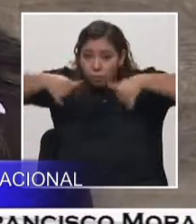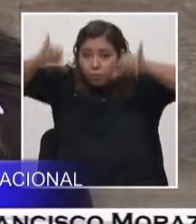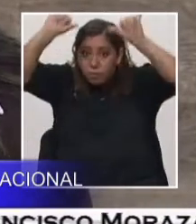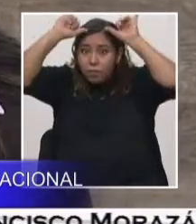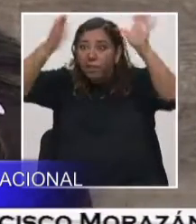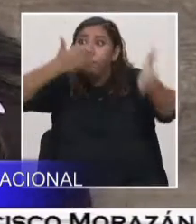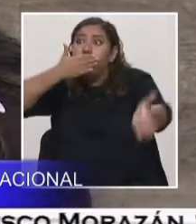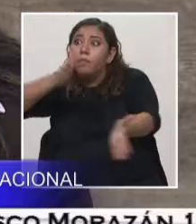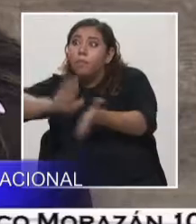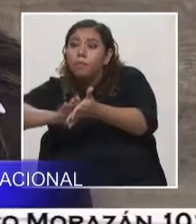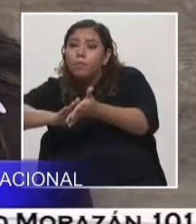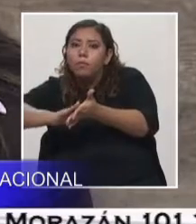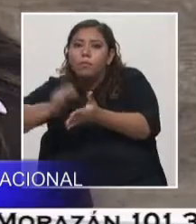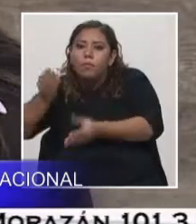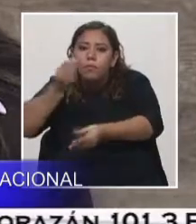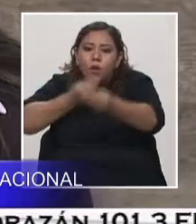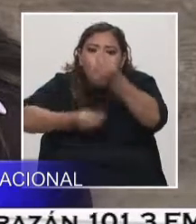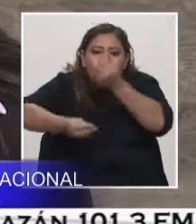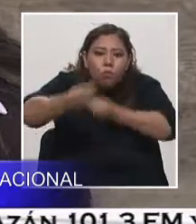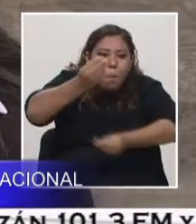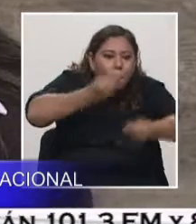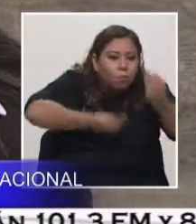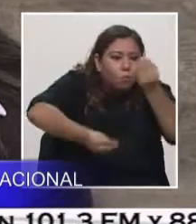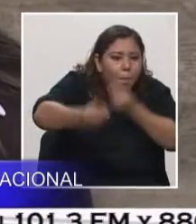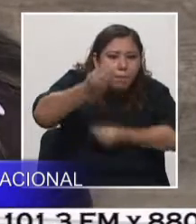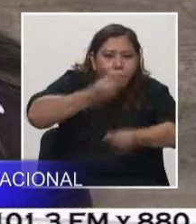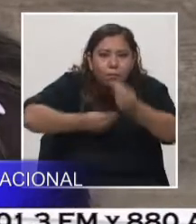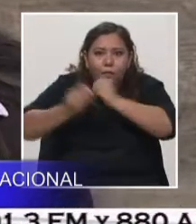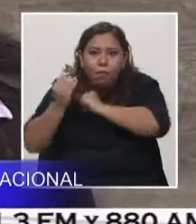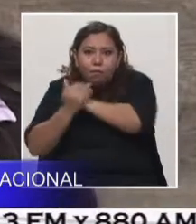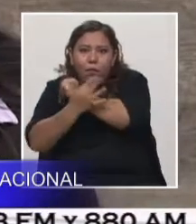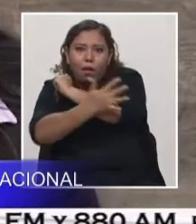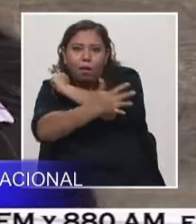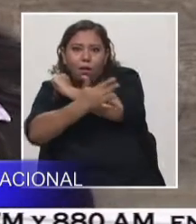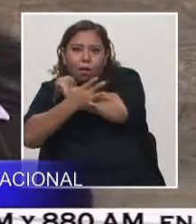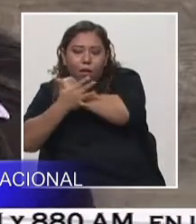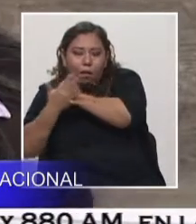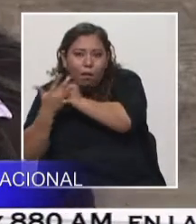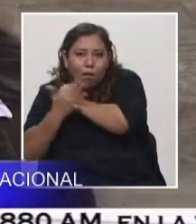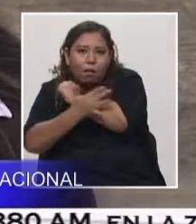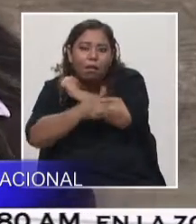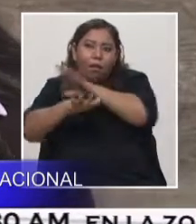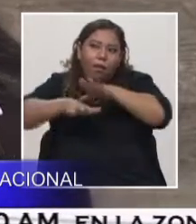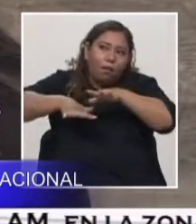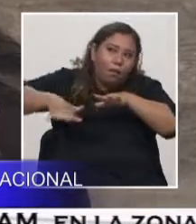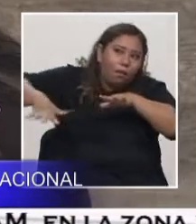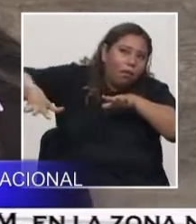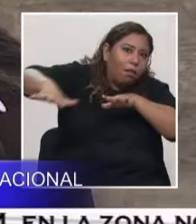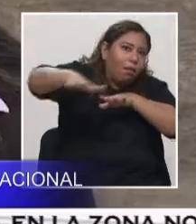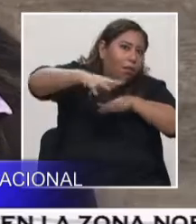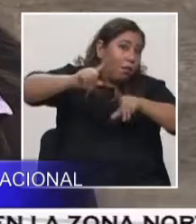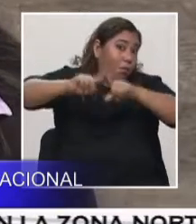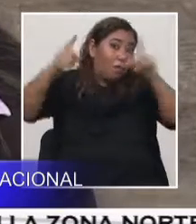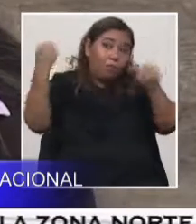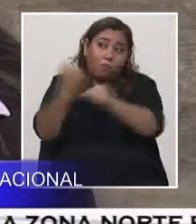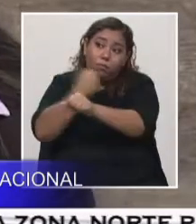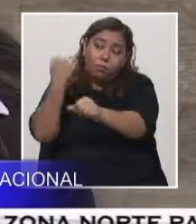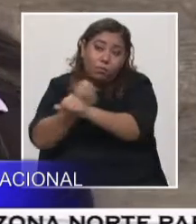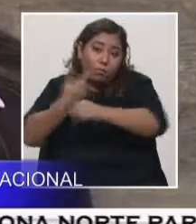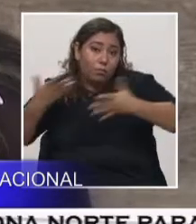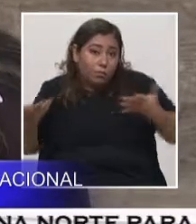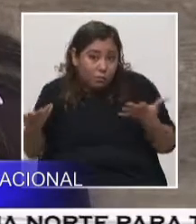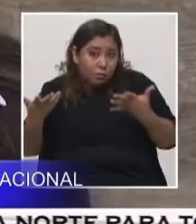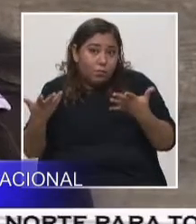la ganadería también es buena, ¿verdad? Es un rubro, es un ingreso para el país, hay fuente de trabajo, de igual forma lo podemos ver en la